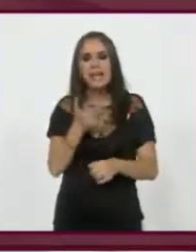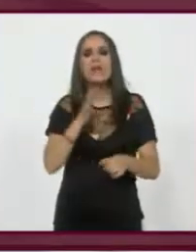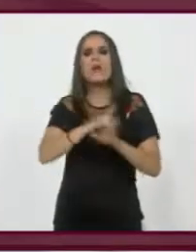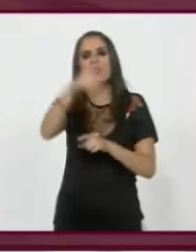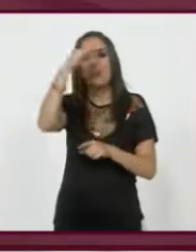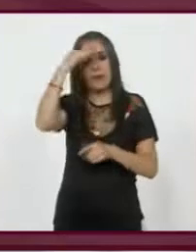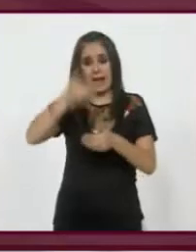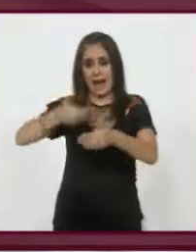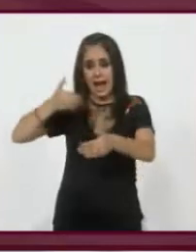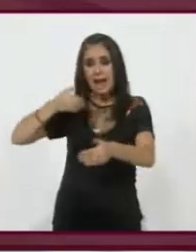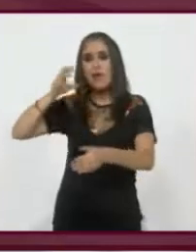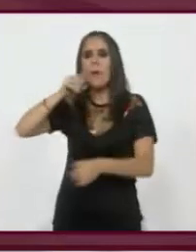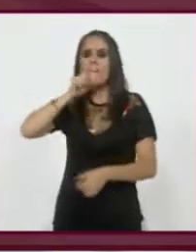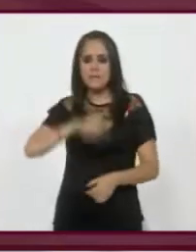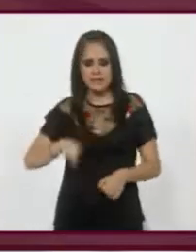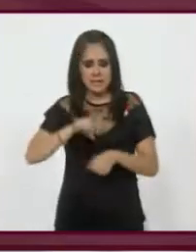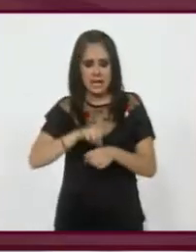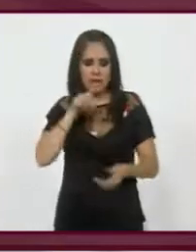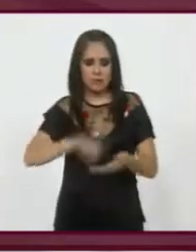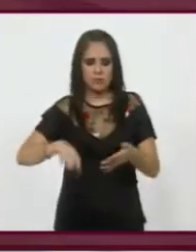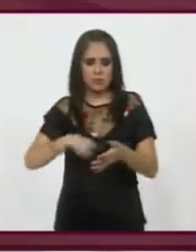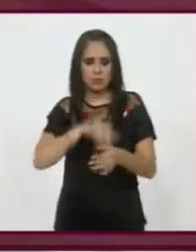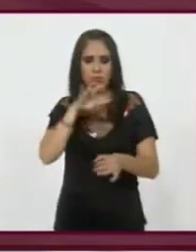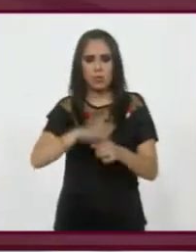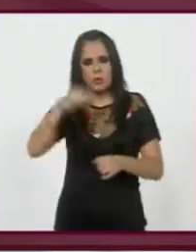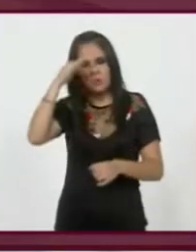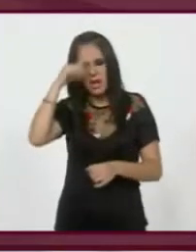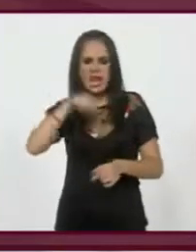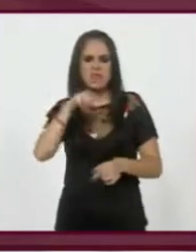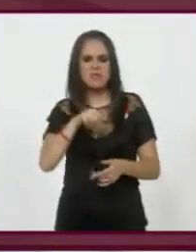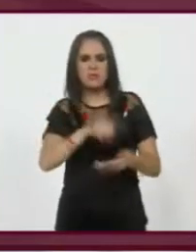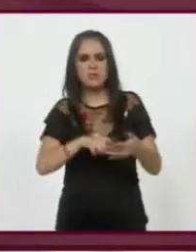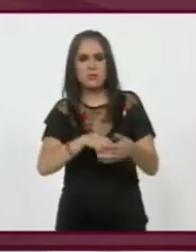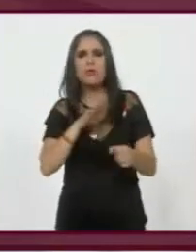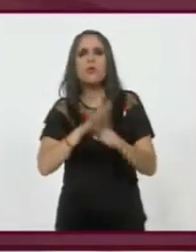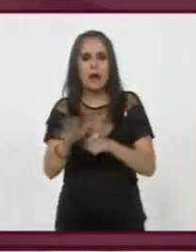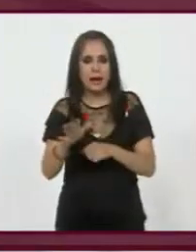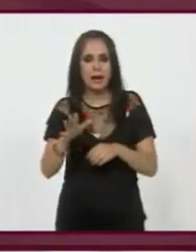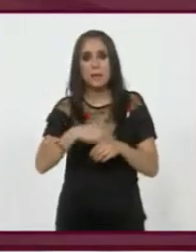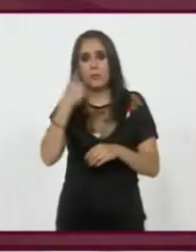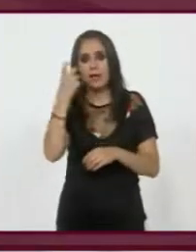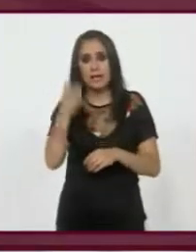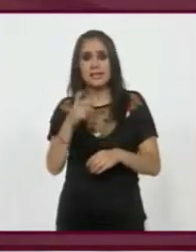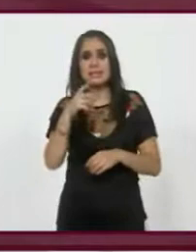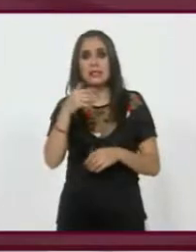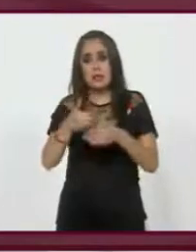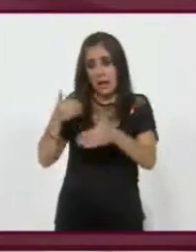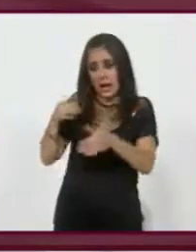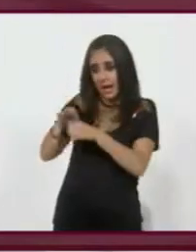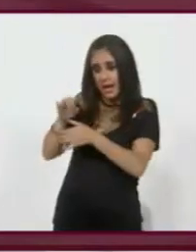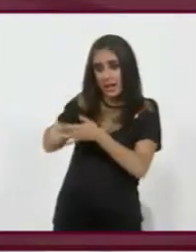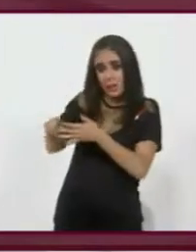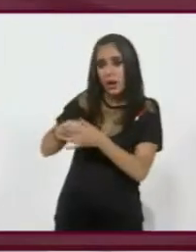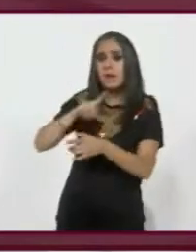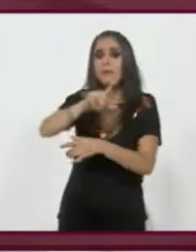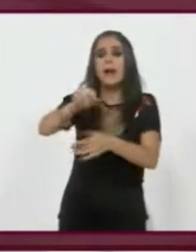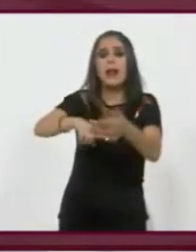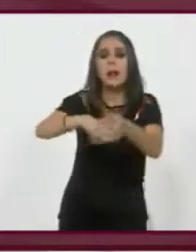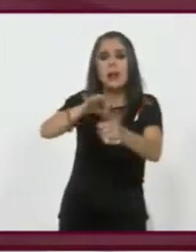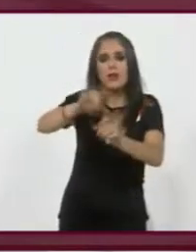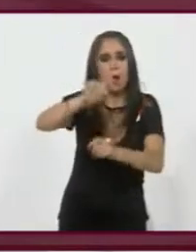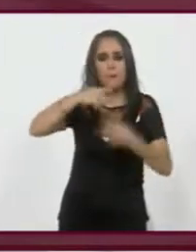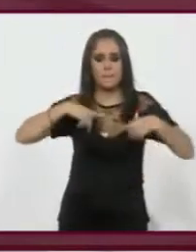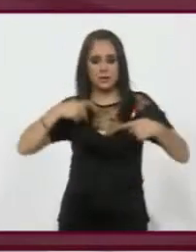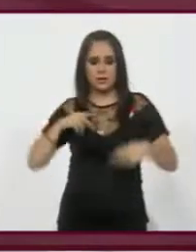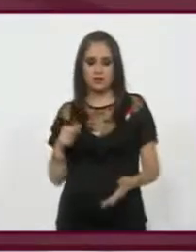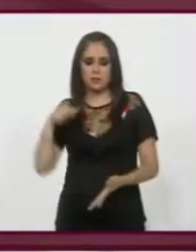En puesta y salida, el instrumento más poderoso que tenemos para ver qué pasó en la elección, porque no es preelectoral, no es postelectoral, es el elector votando y